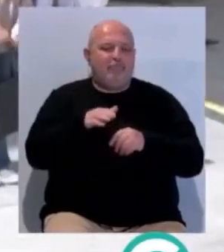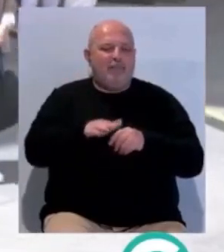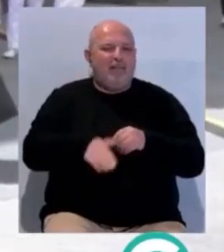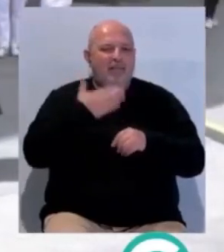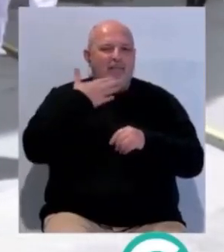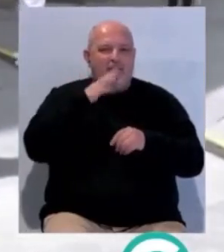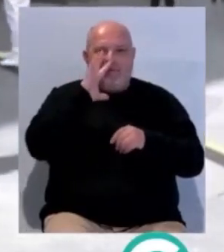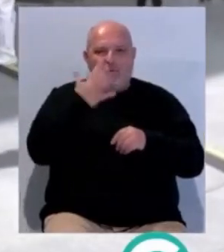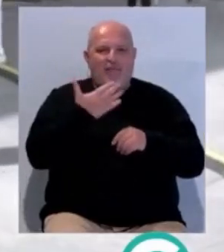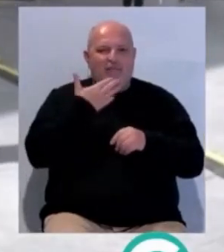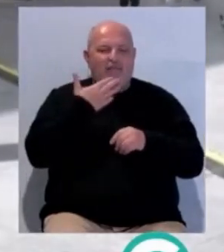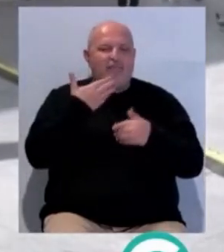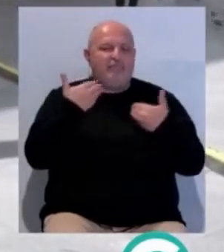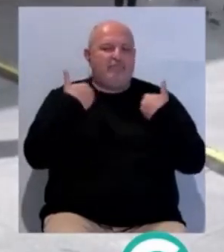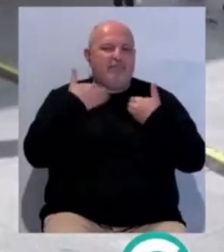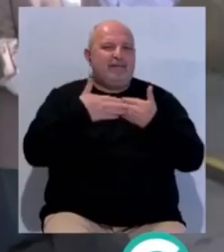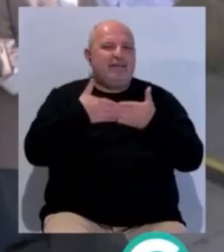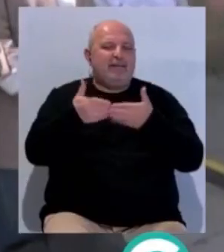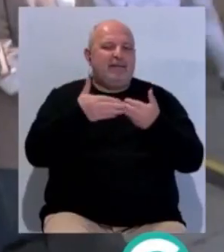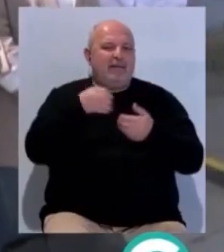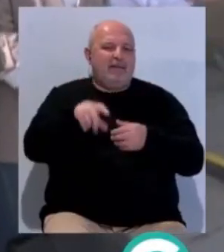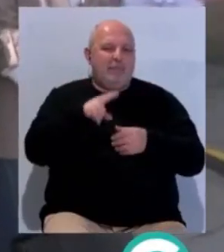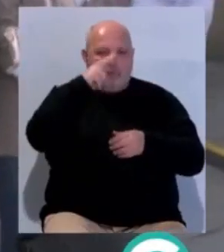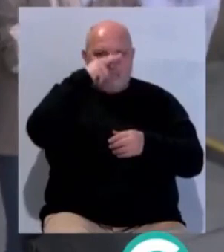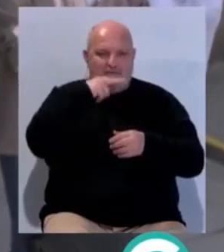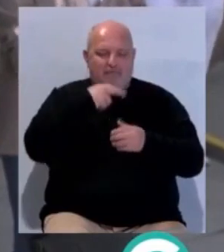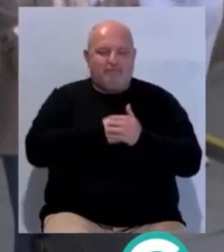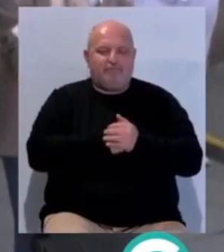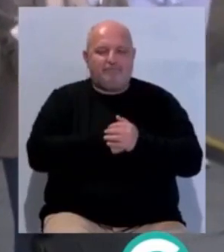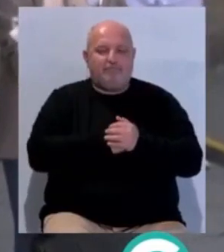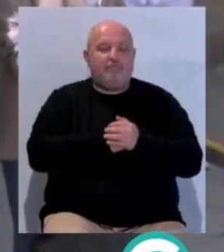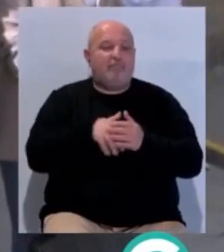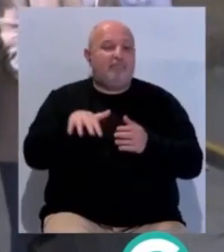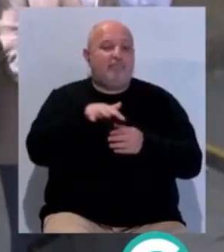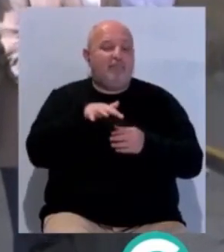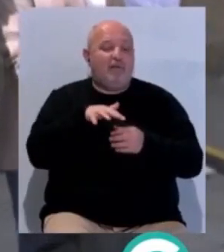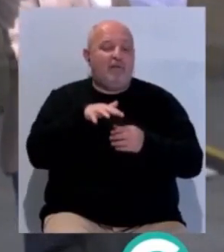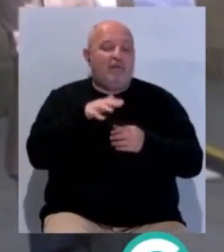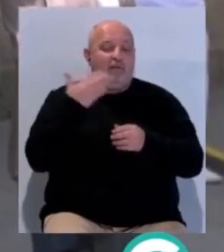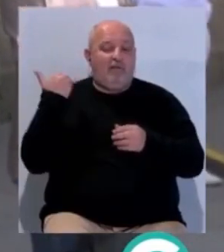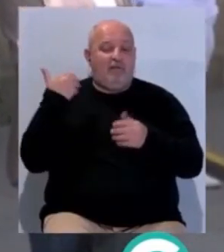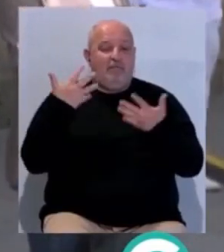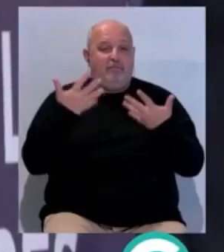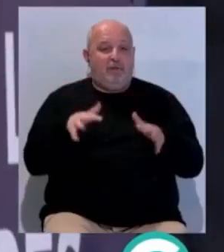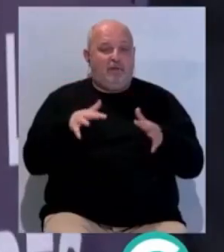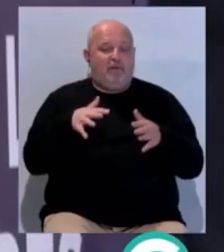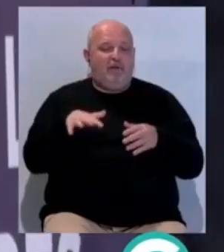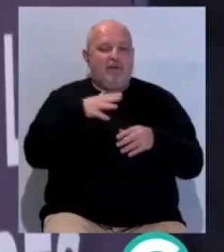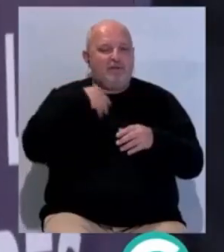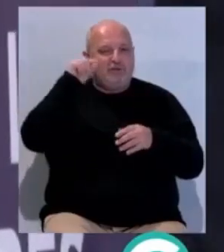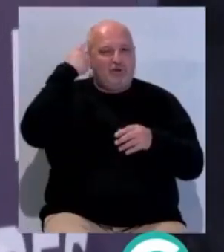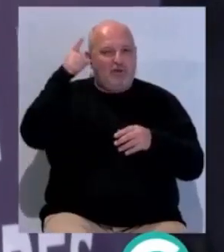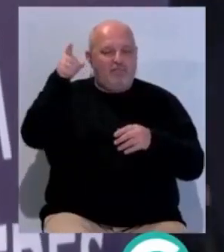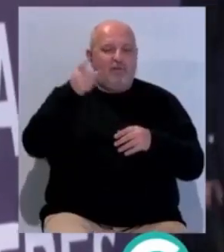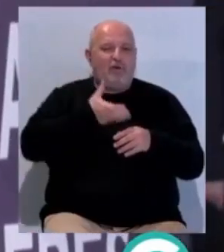menor de 5 años, presuntamente a manos de su padre. Los hechos tuvieron lugar este pasado miércoles en Girona.